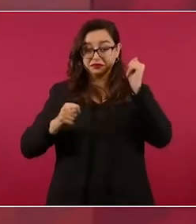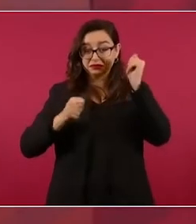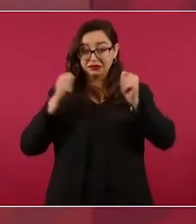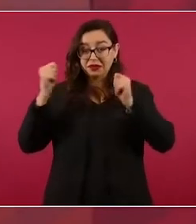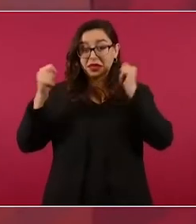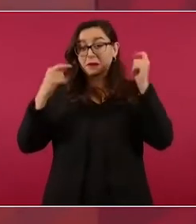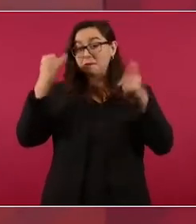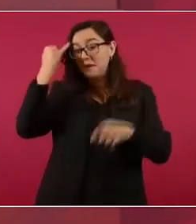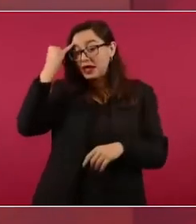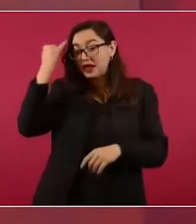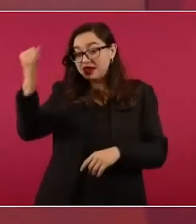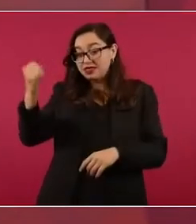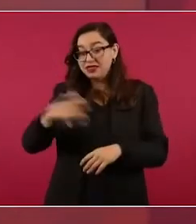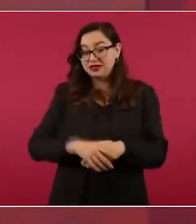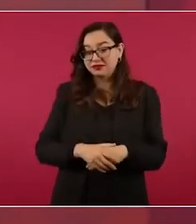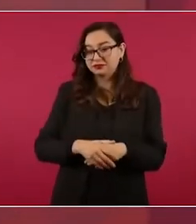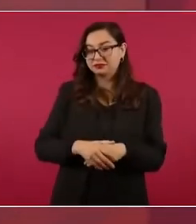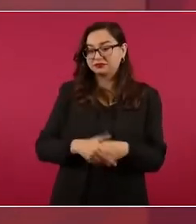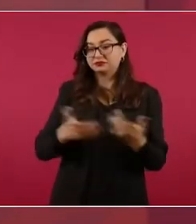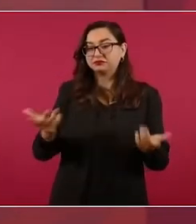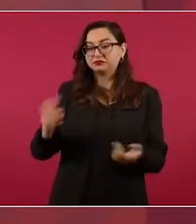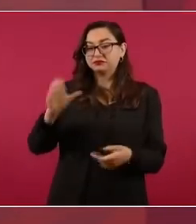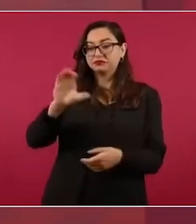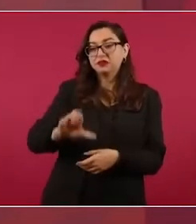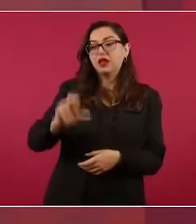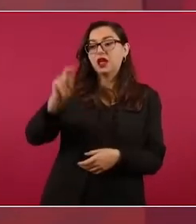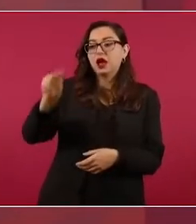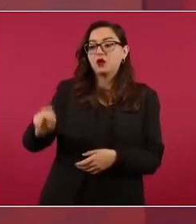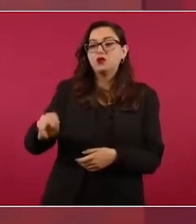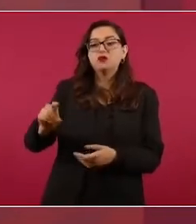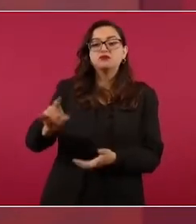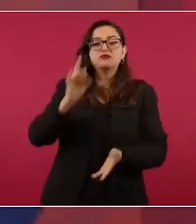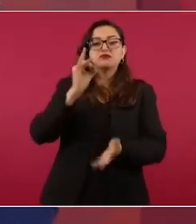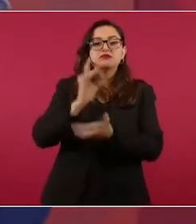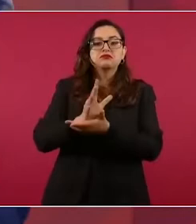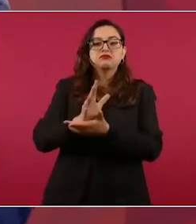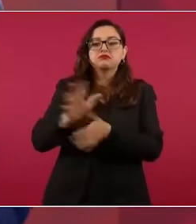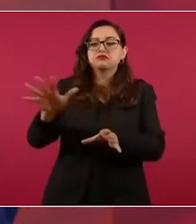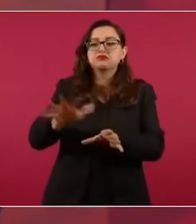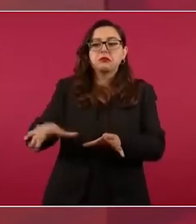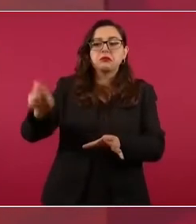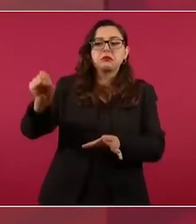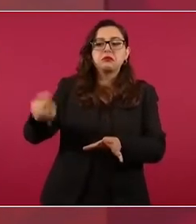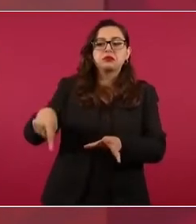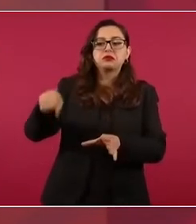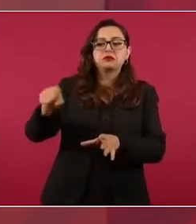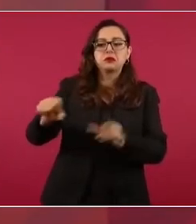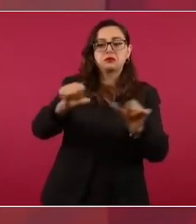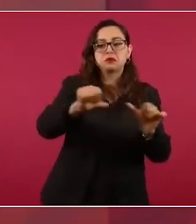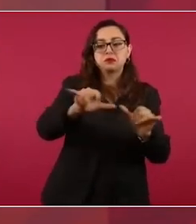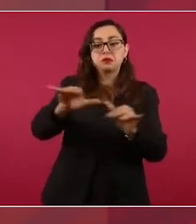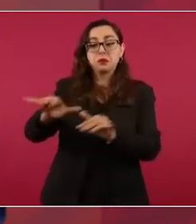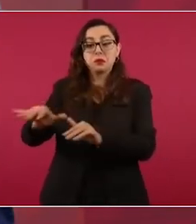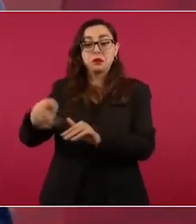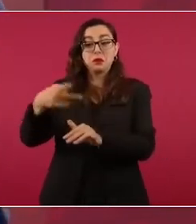transportándose en el Tren Maya